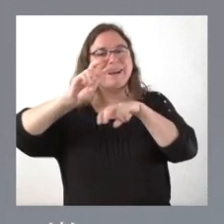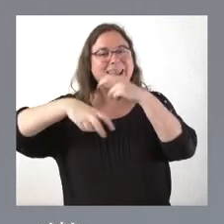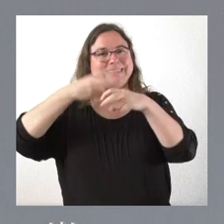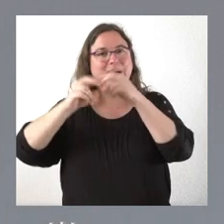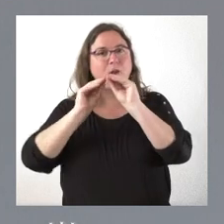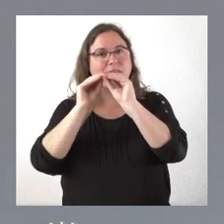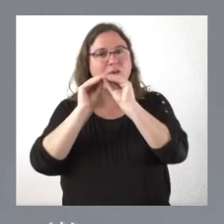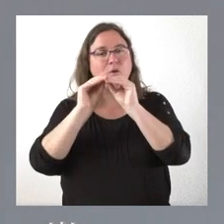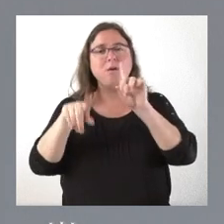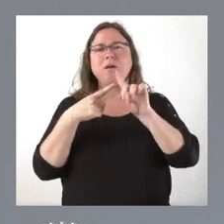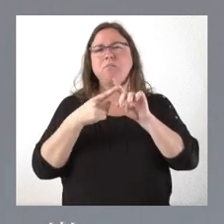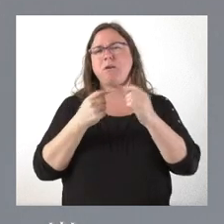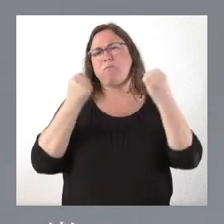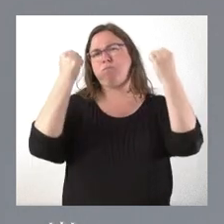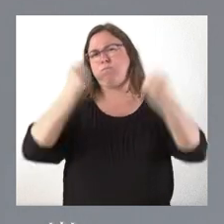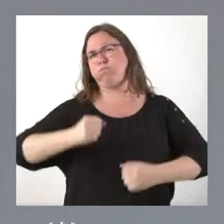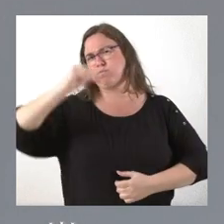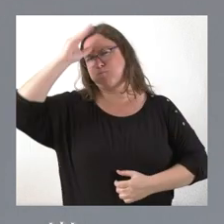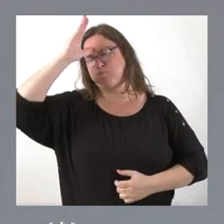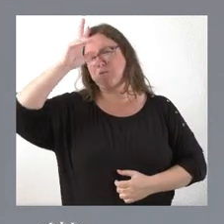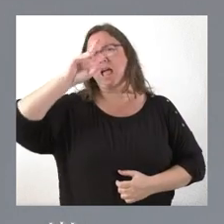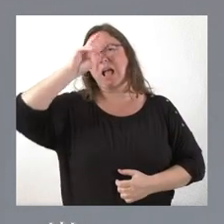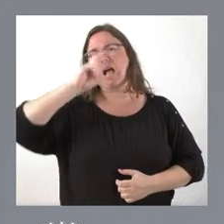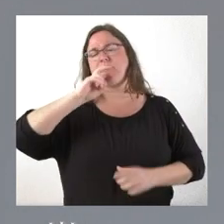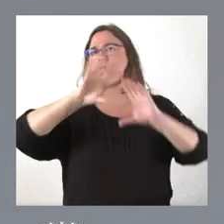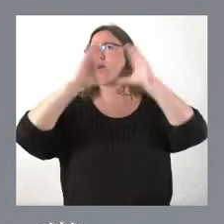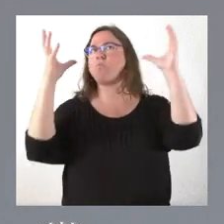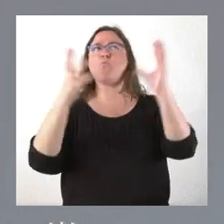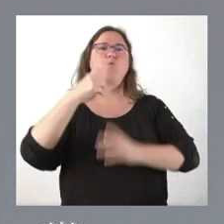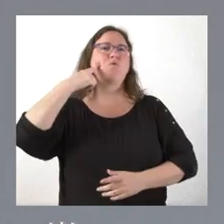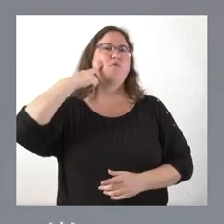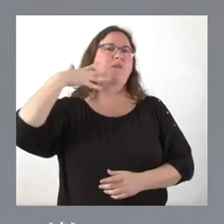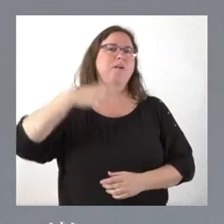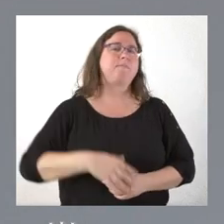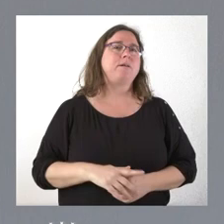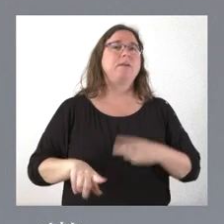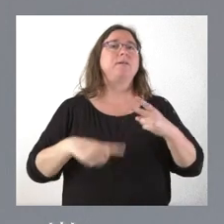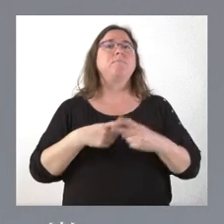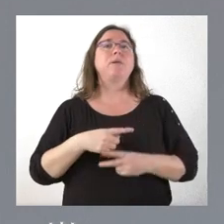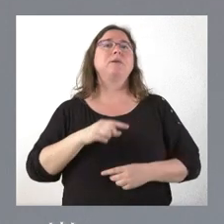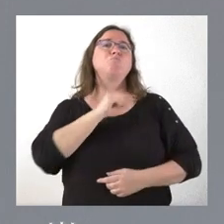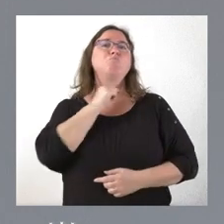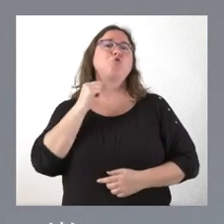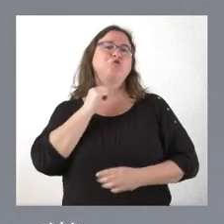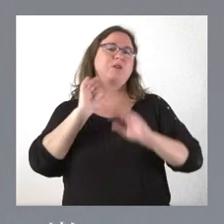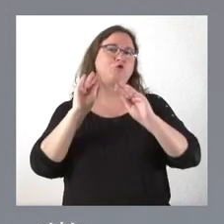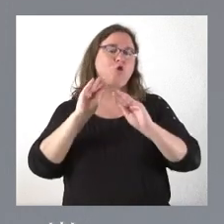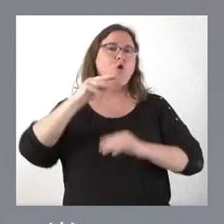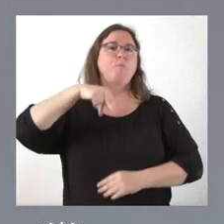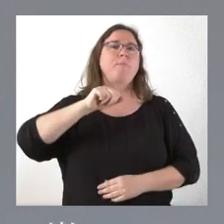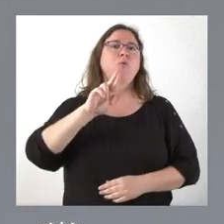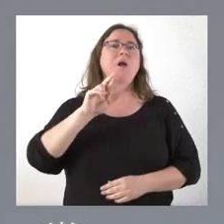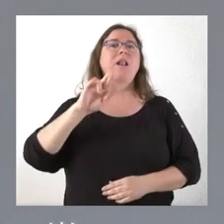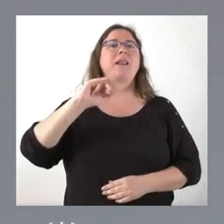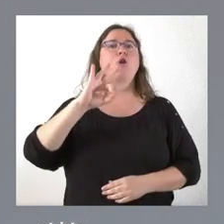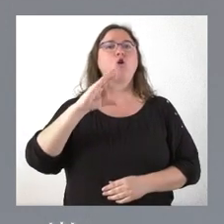experto en catedrales mundialmente reconocido. Está Monseñor Manuel del Río Carrasco, que ha sido